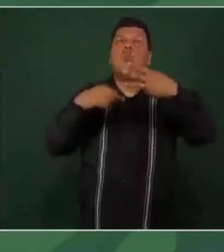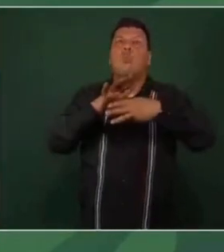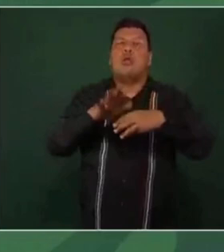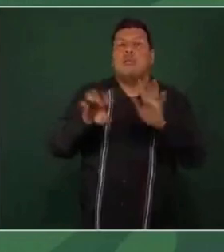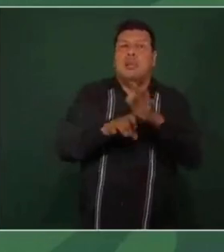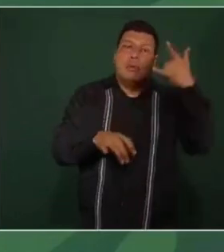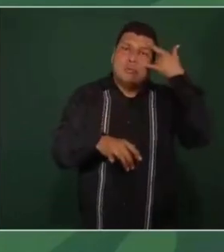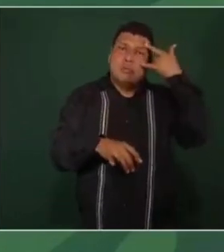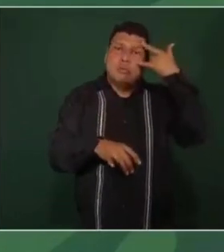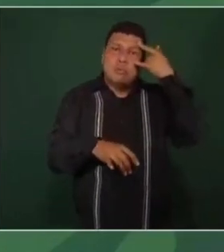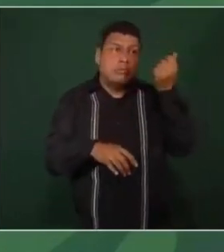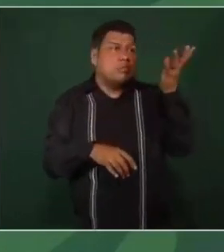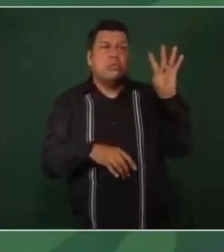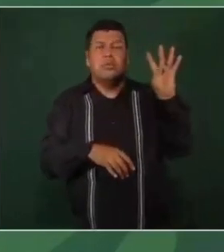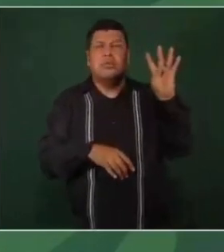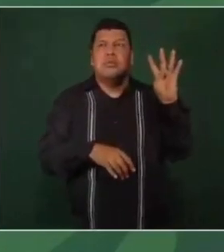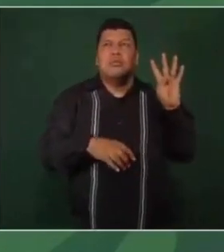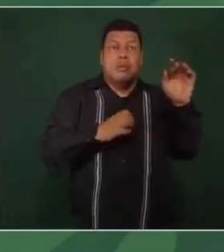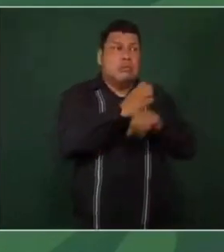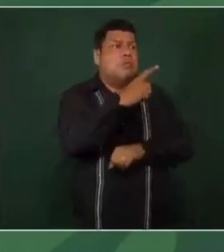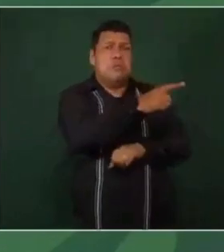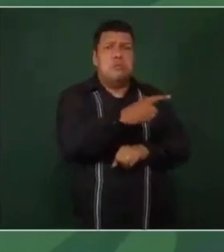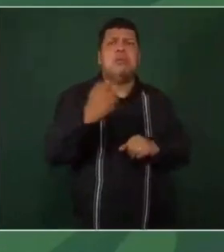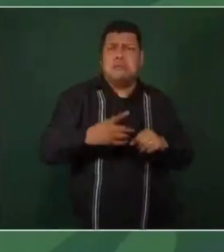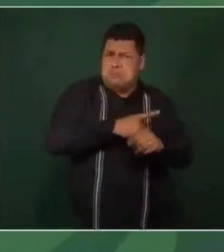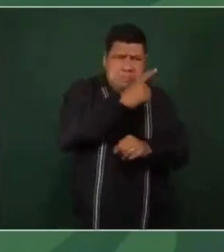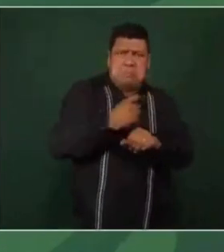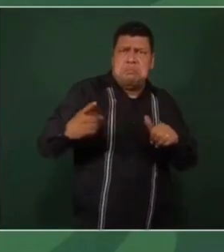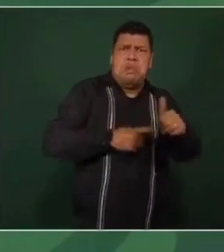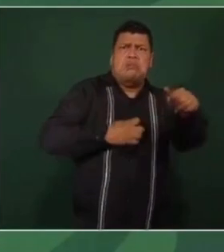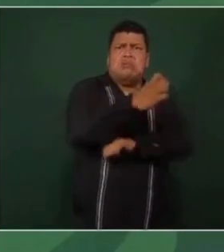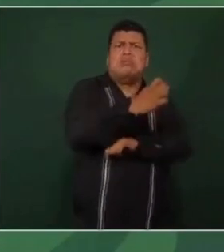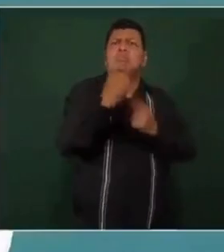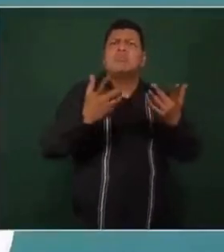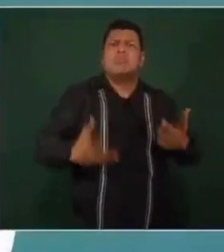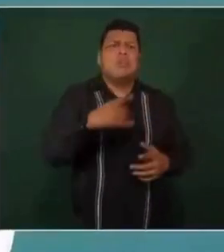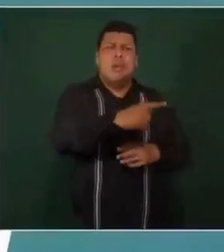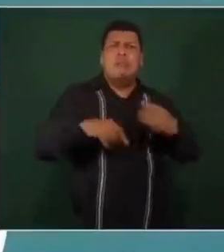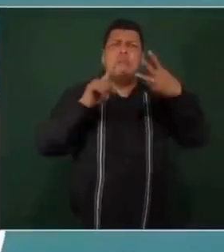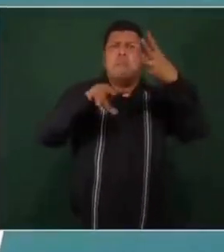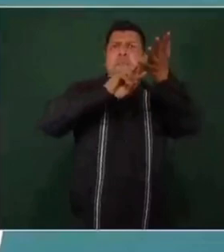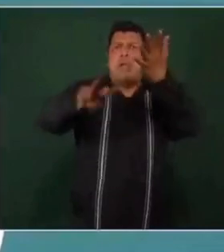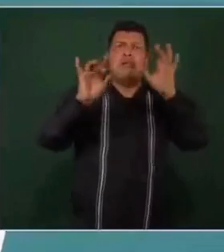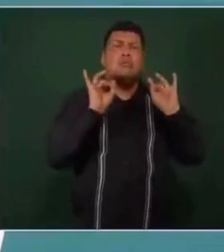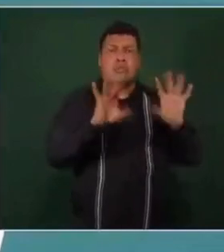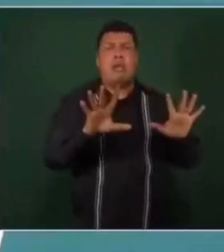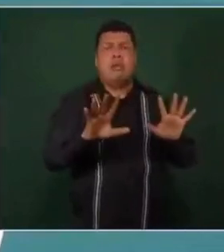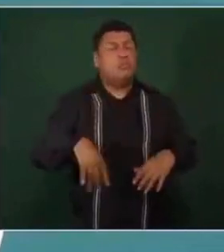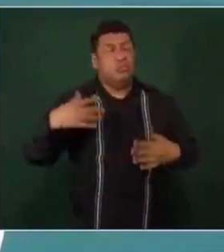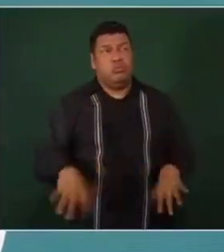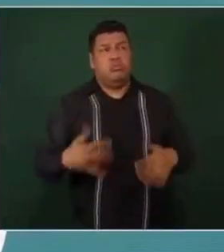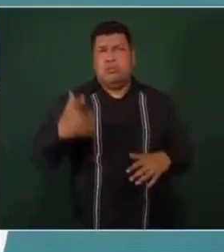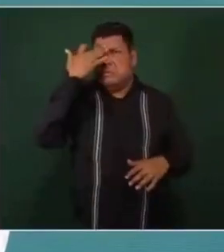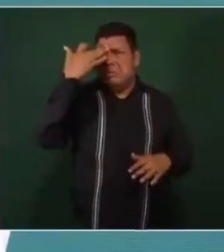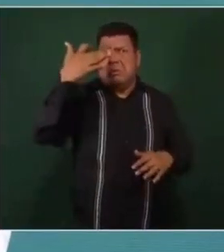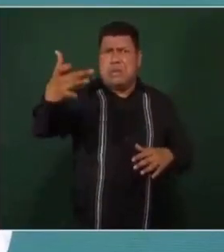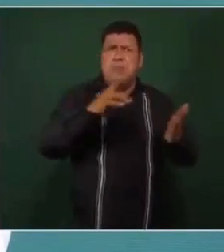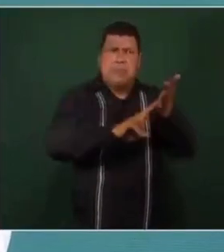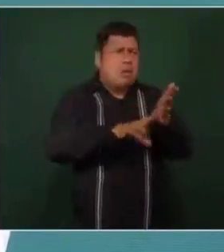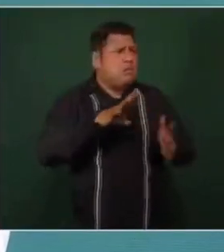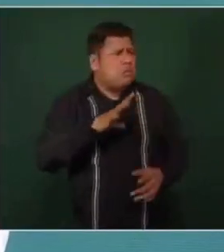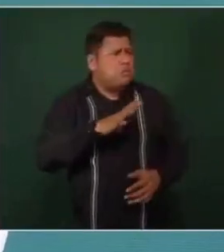¿Por qué Campeche? Porque es de los estados, o fue el primer estado en tener semáforo verde durante mucho tiempo.